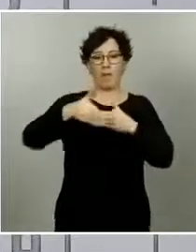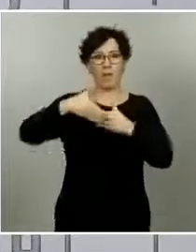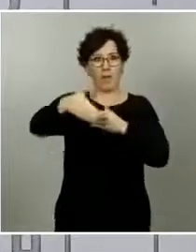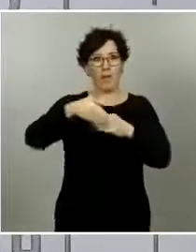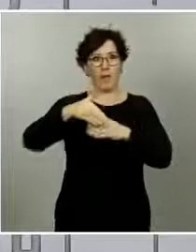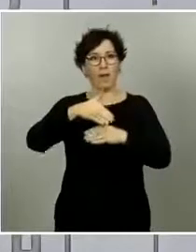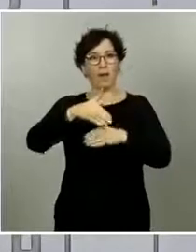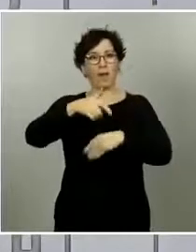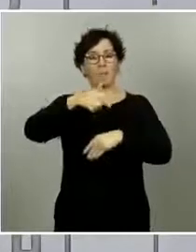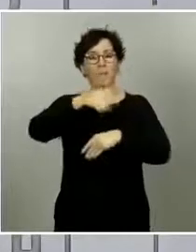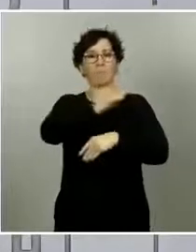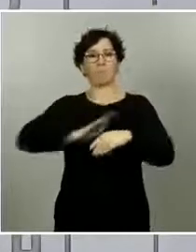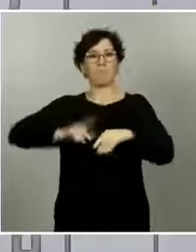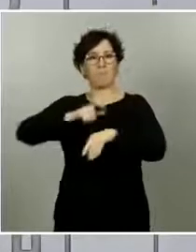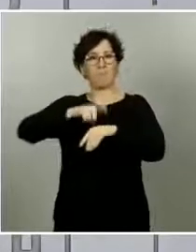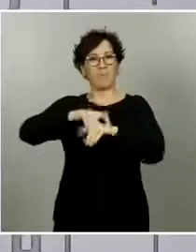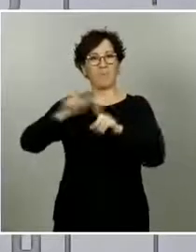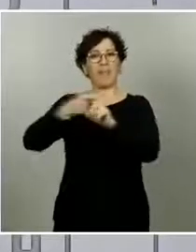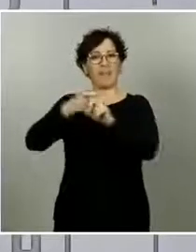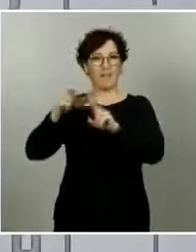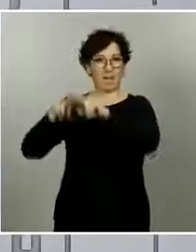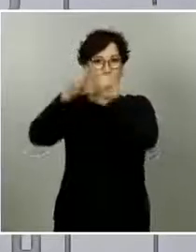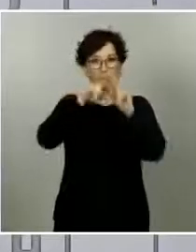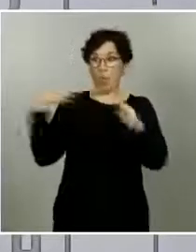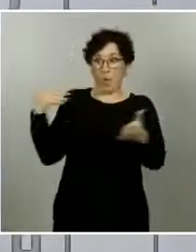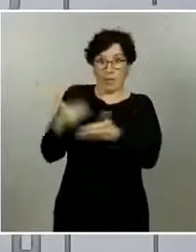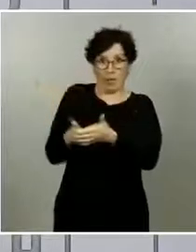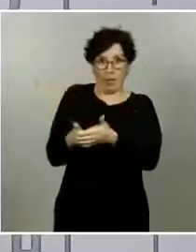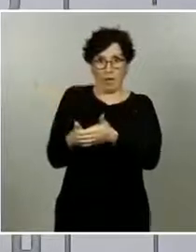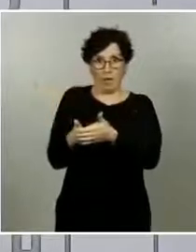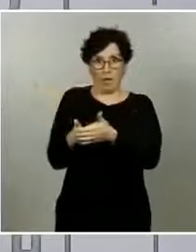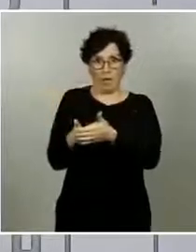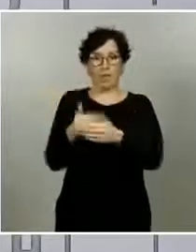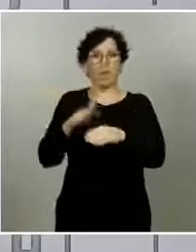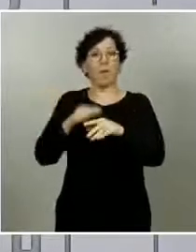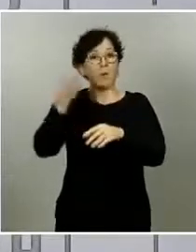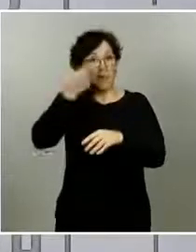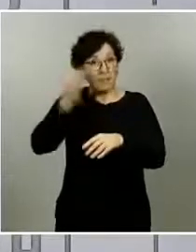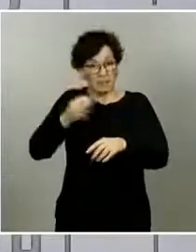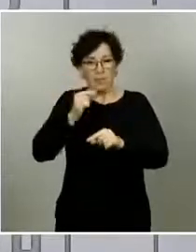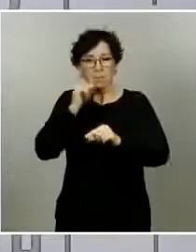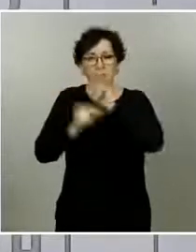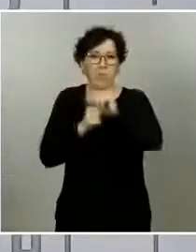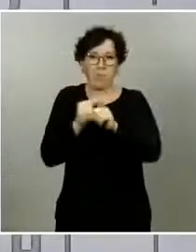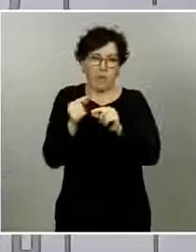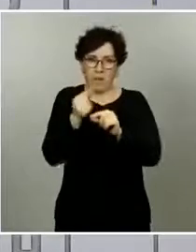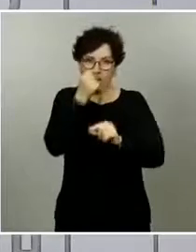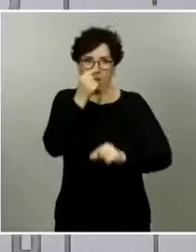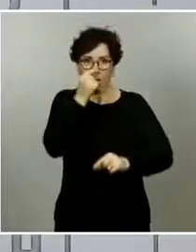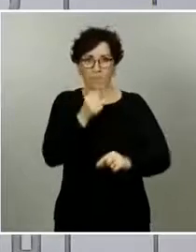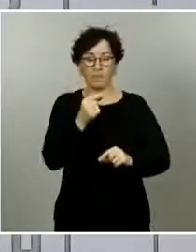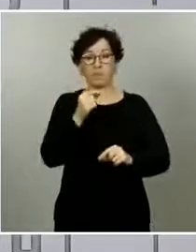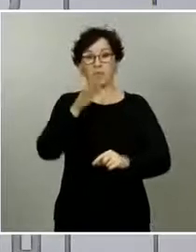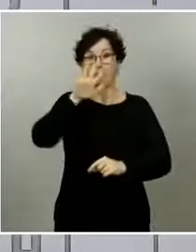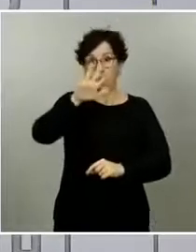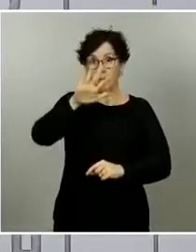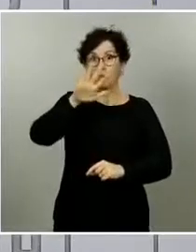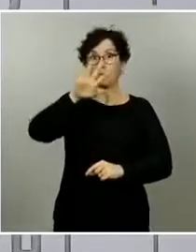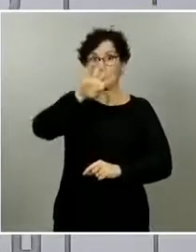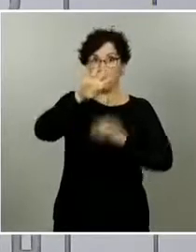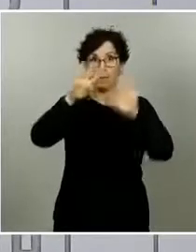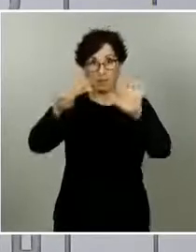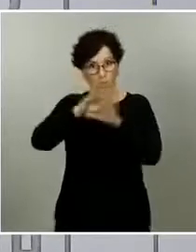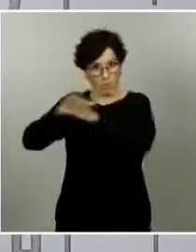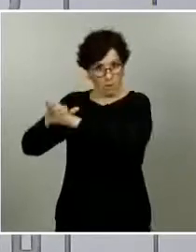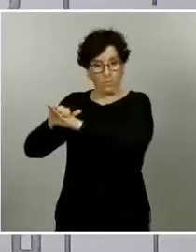todavía el margen que tenemos de detección de casos o que hemos tenido hasta ahora, porque ahora lo cierto es que la transmisión es